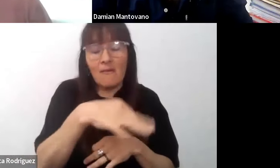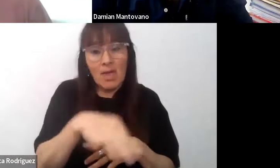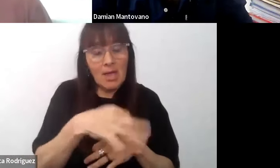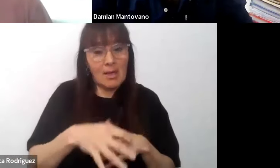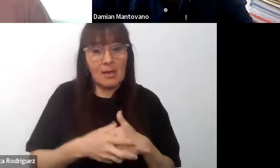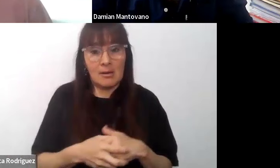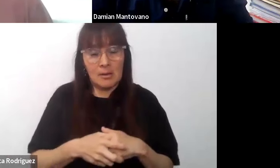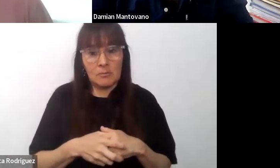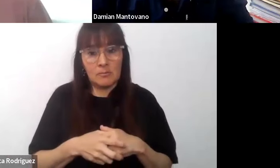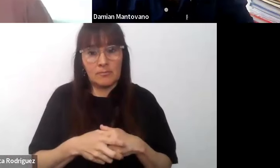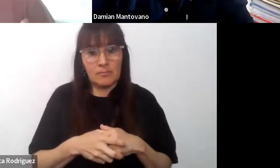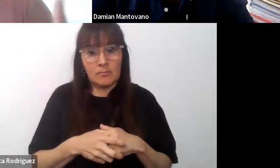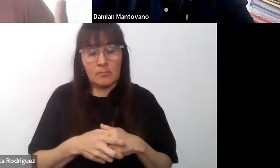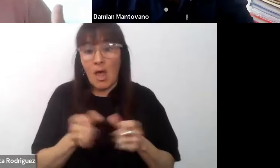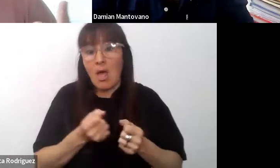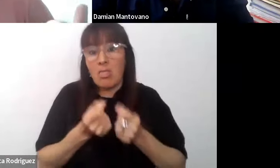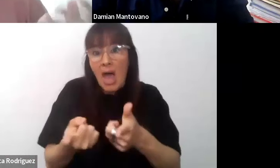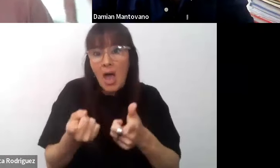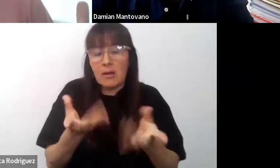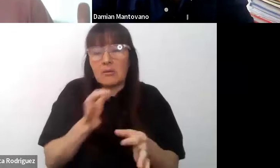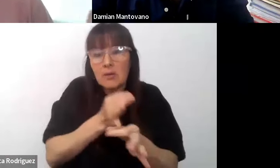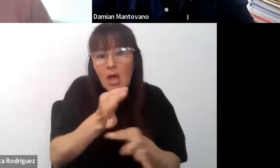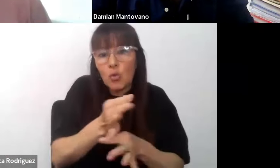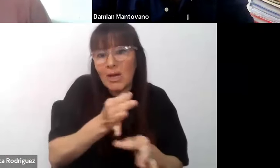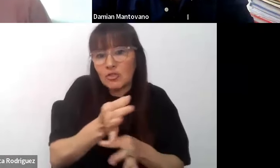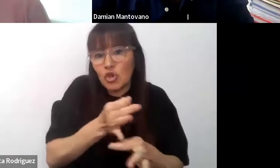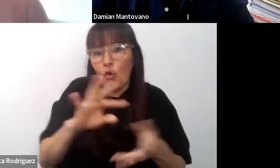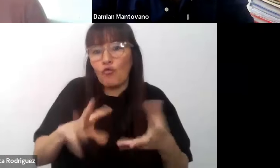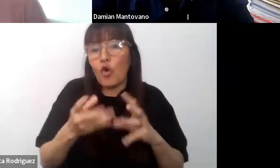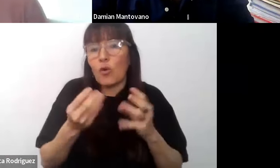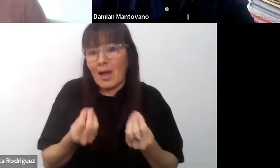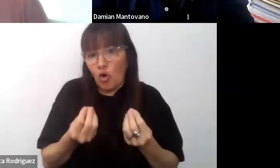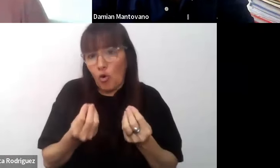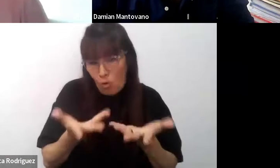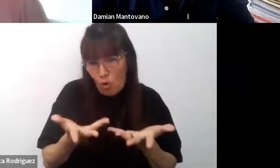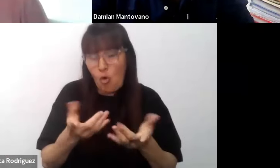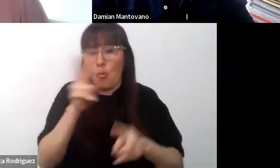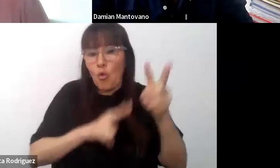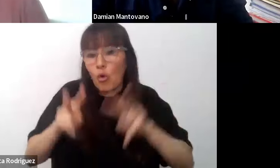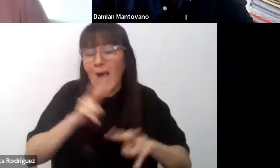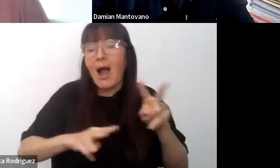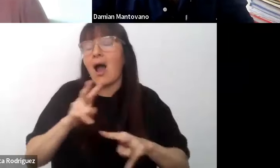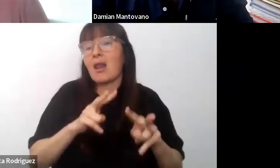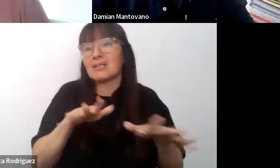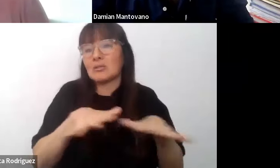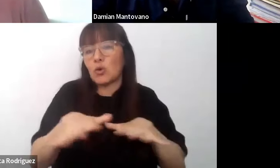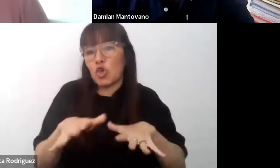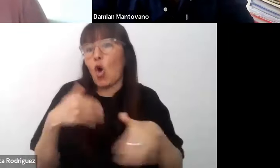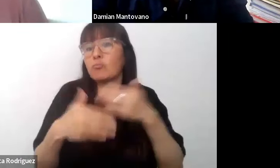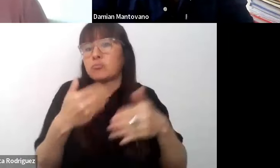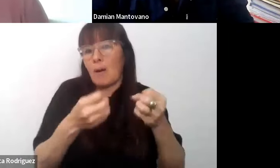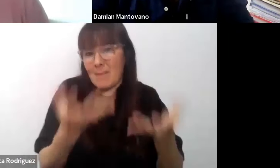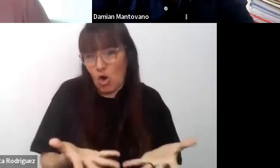poner todo a disposición para escolarizar a estos alumnos en la mejor situación posible en las escuelas llamadas